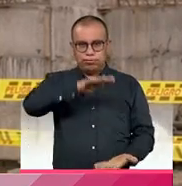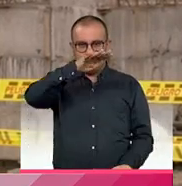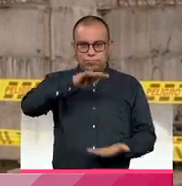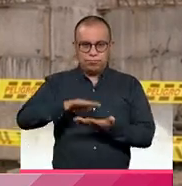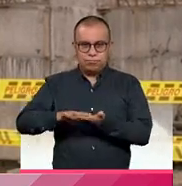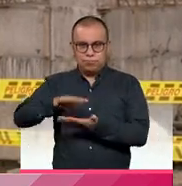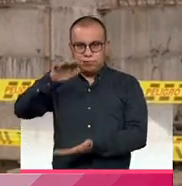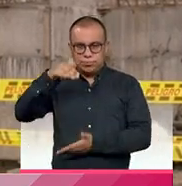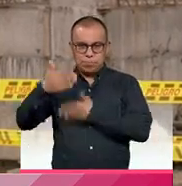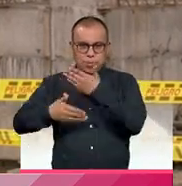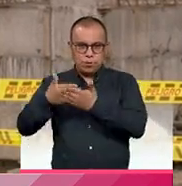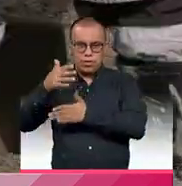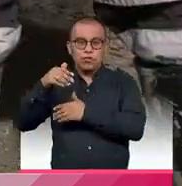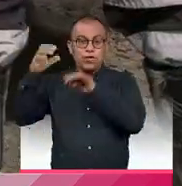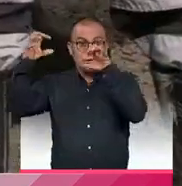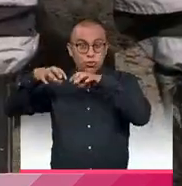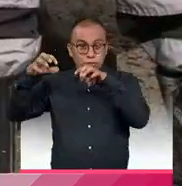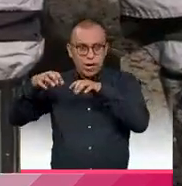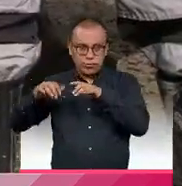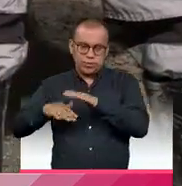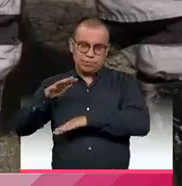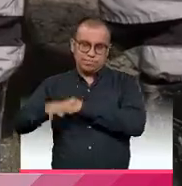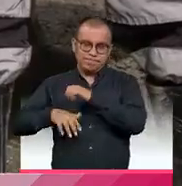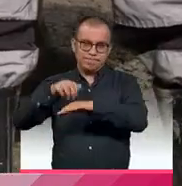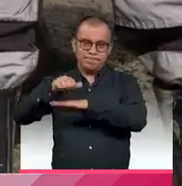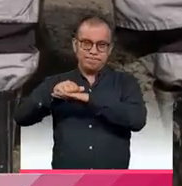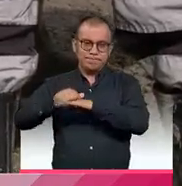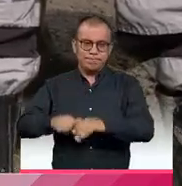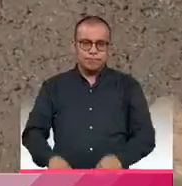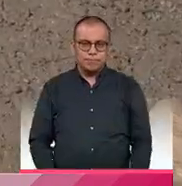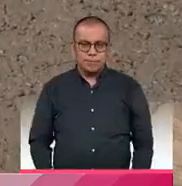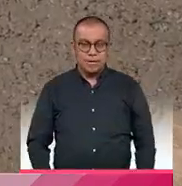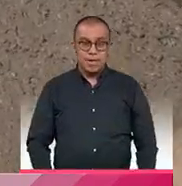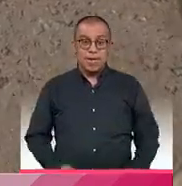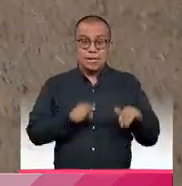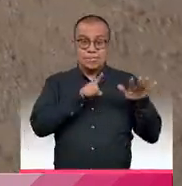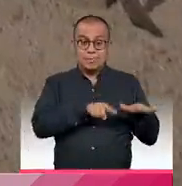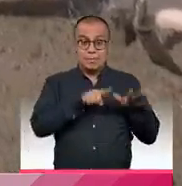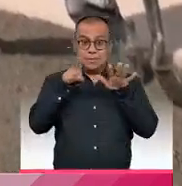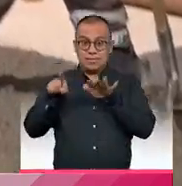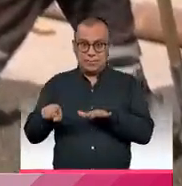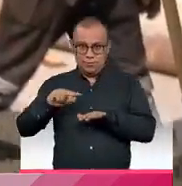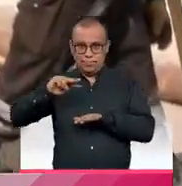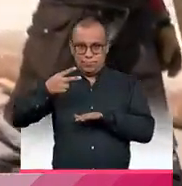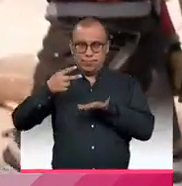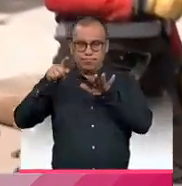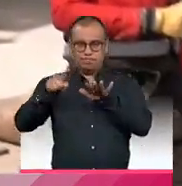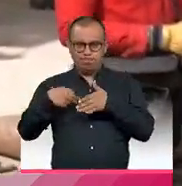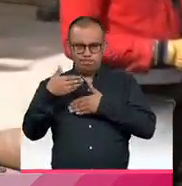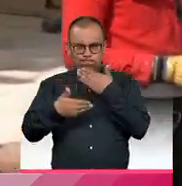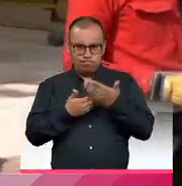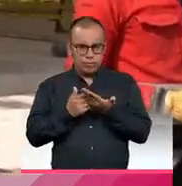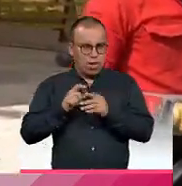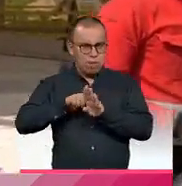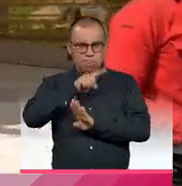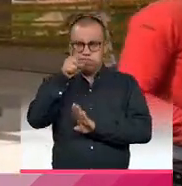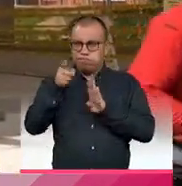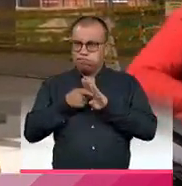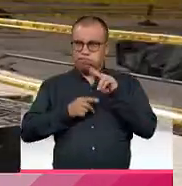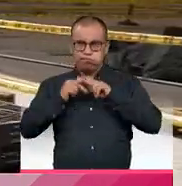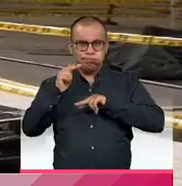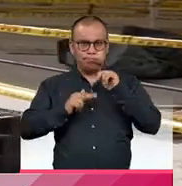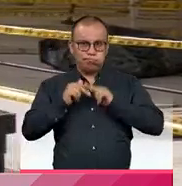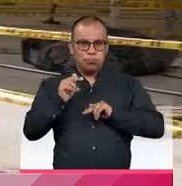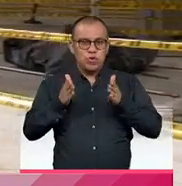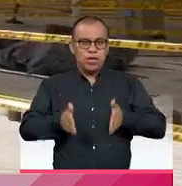es planta de tratamiento de aguas lluvias. En el segundo semestre de este año, el Instituto de Desarrollo Urbano finalizará la construcción de un